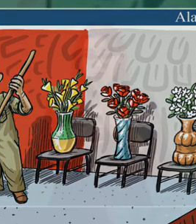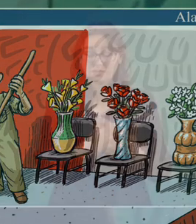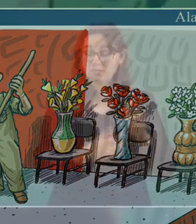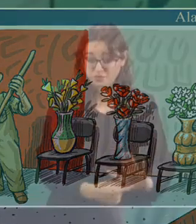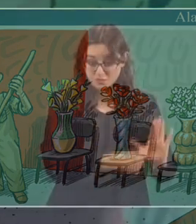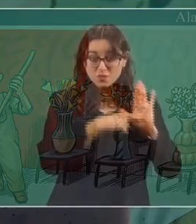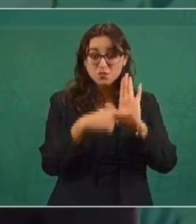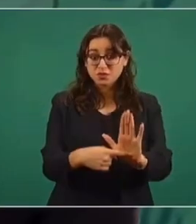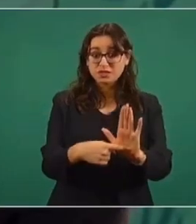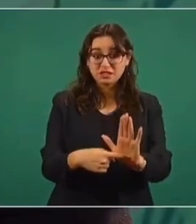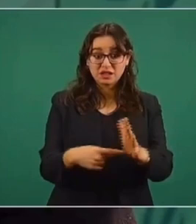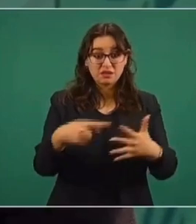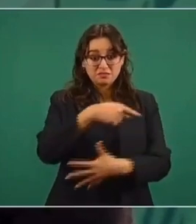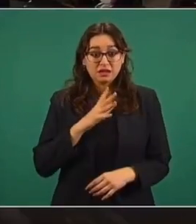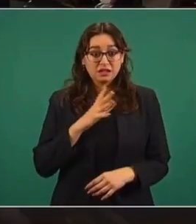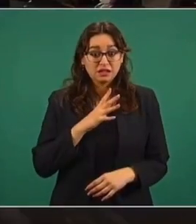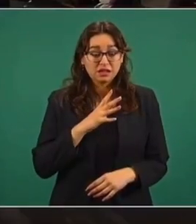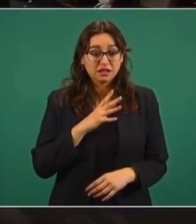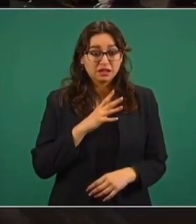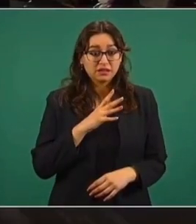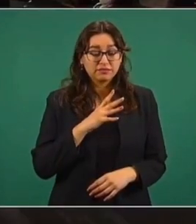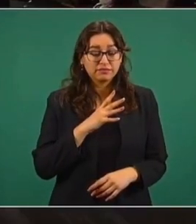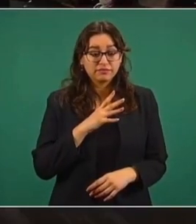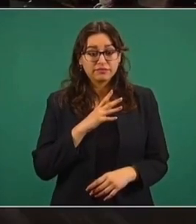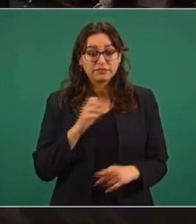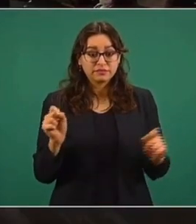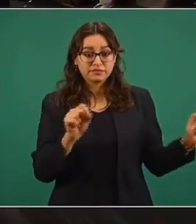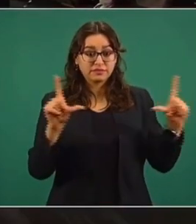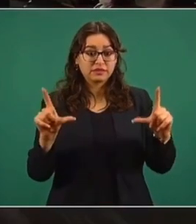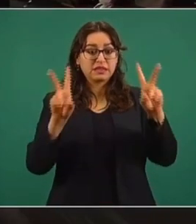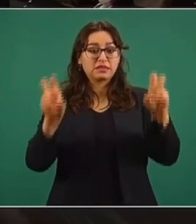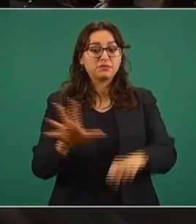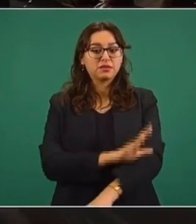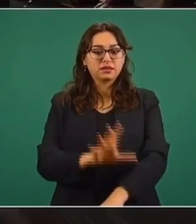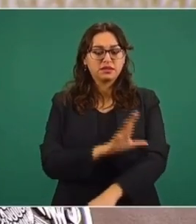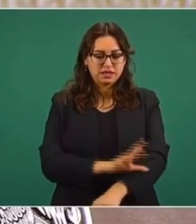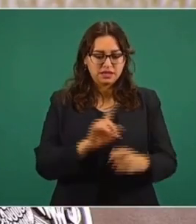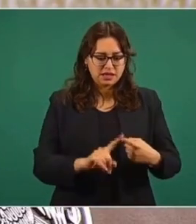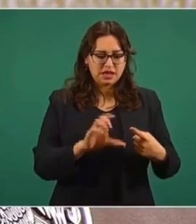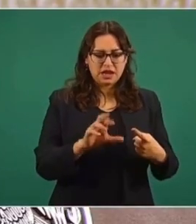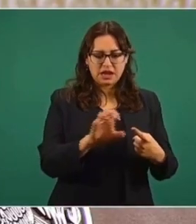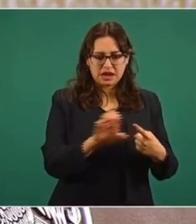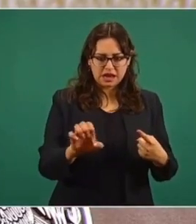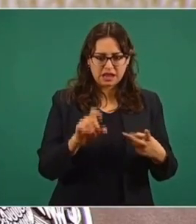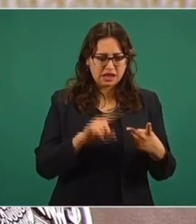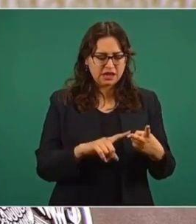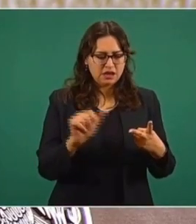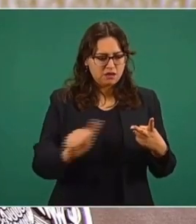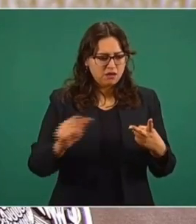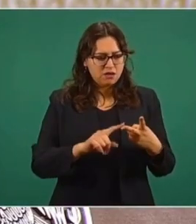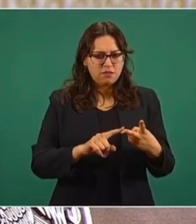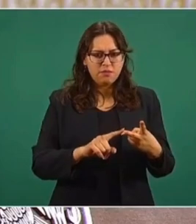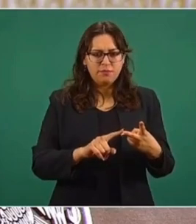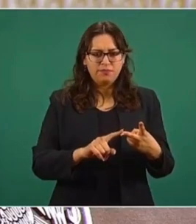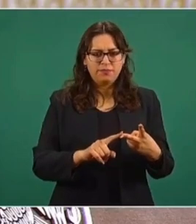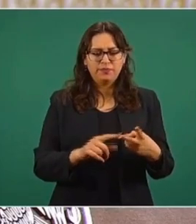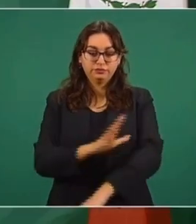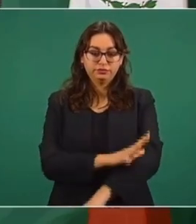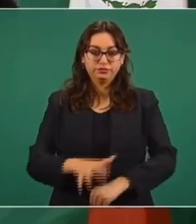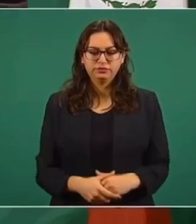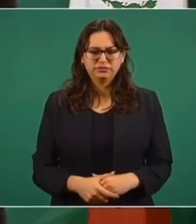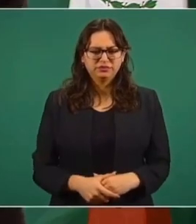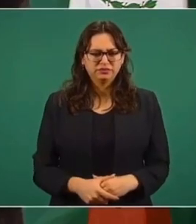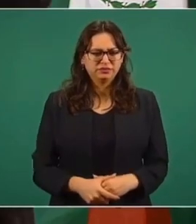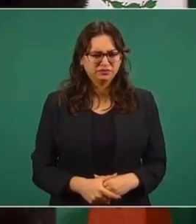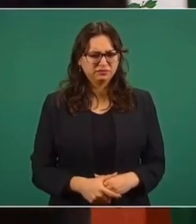toda la estructura. Algunos del sector energético la creen o hay otro que se llama la Comisión Nacional de Hidrocarburos.